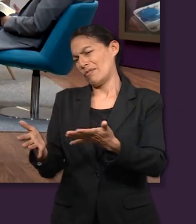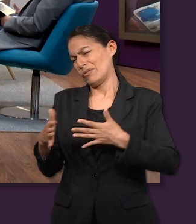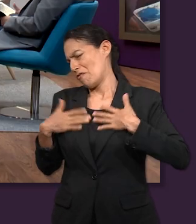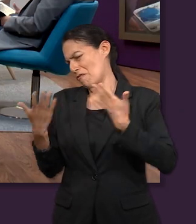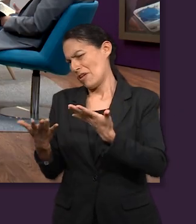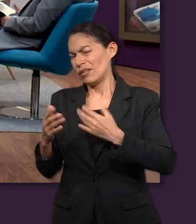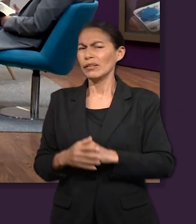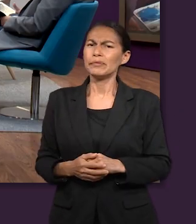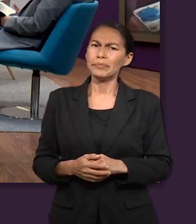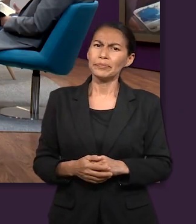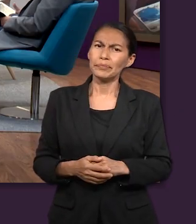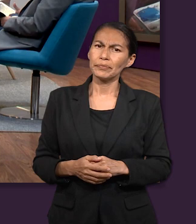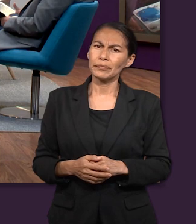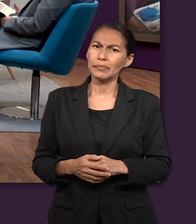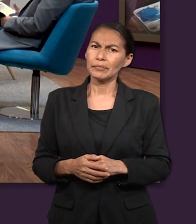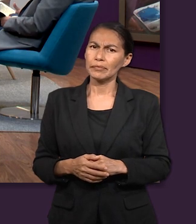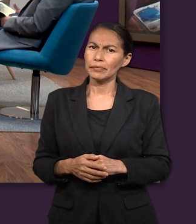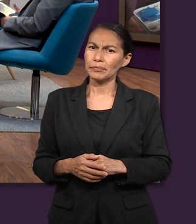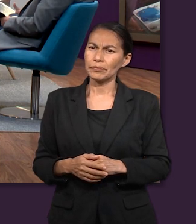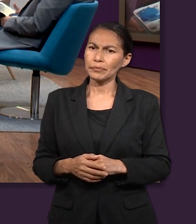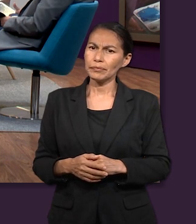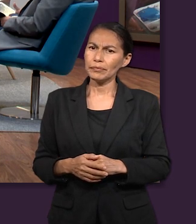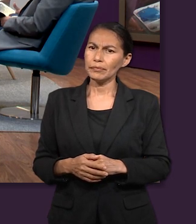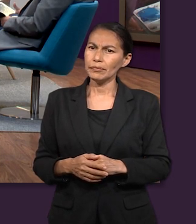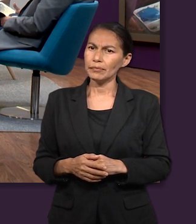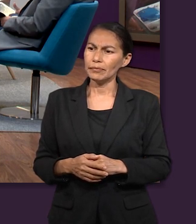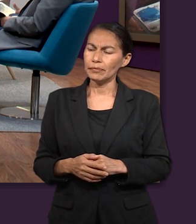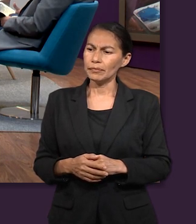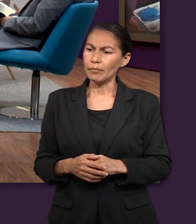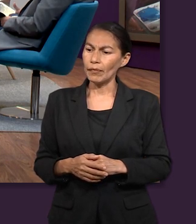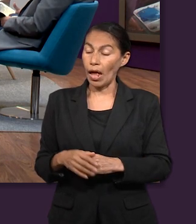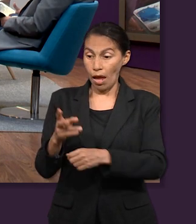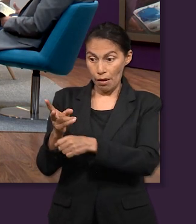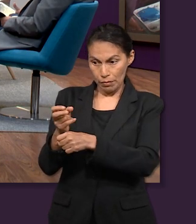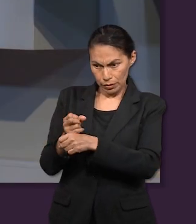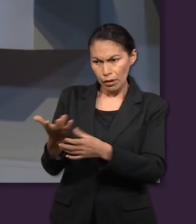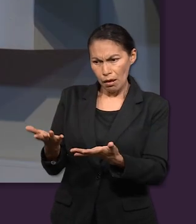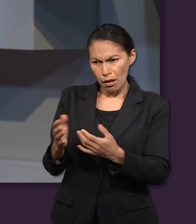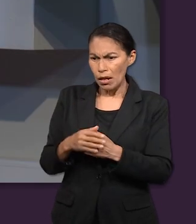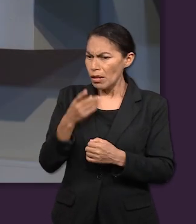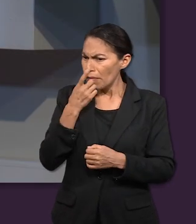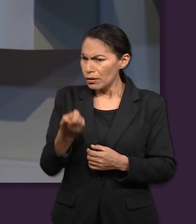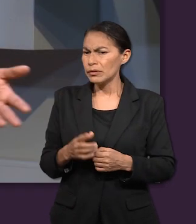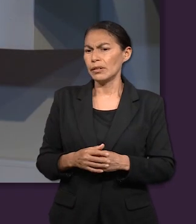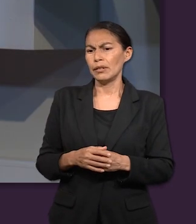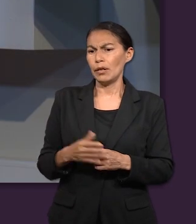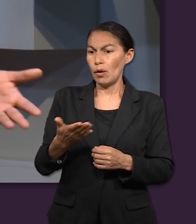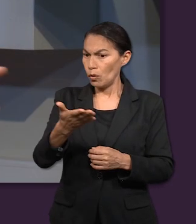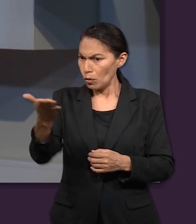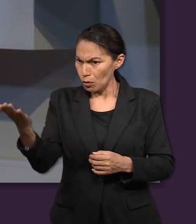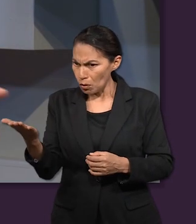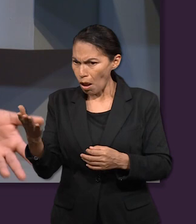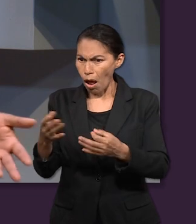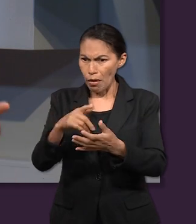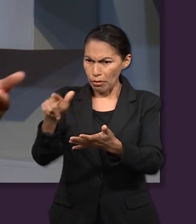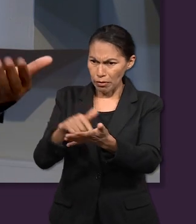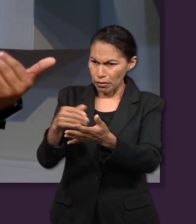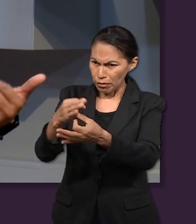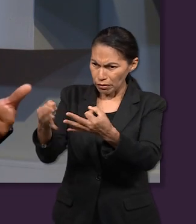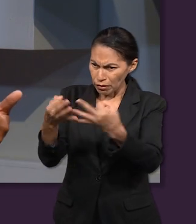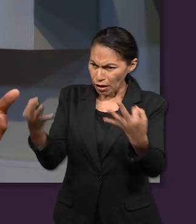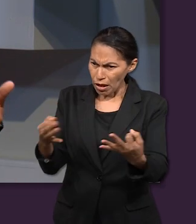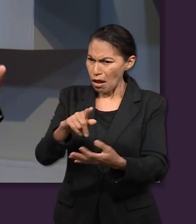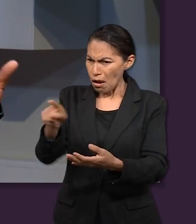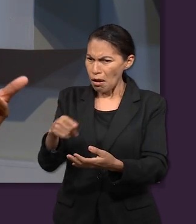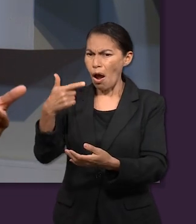a los amigos, que no le va a preguntar a cualquiera. Le hace lo que es una invitación hasta cierto punto, que ahí se pueden quedar, que son